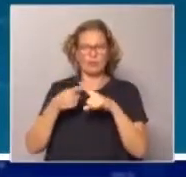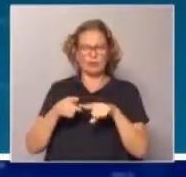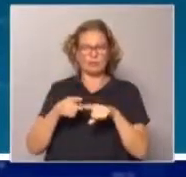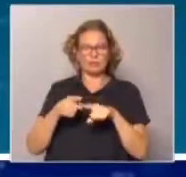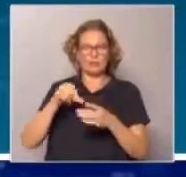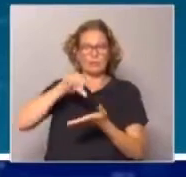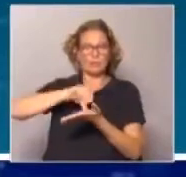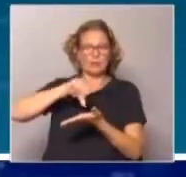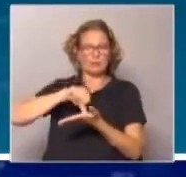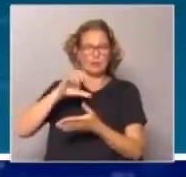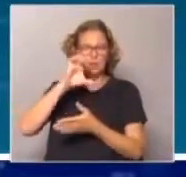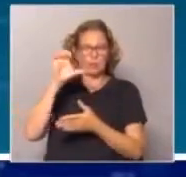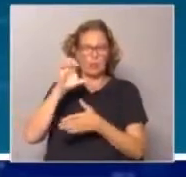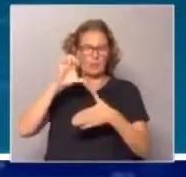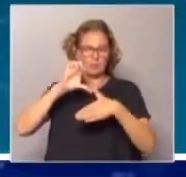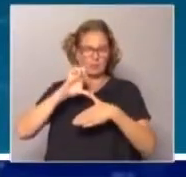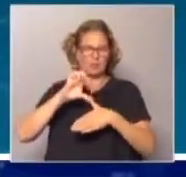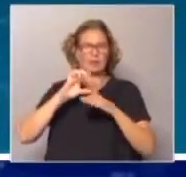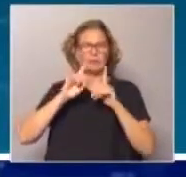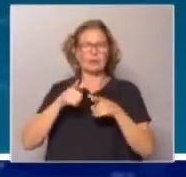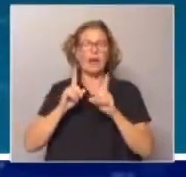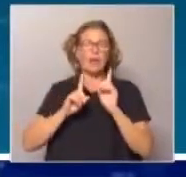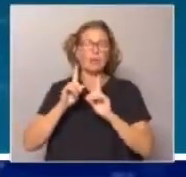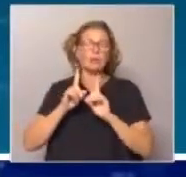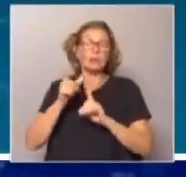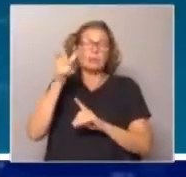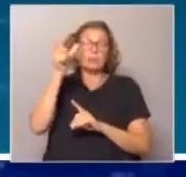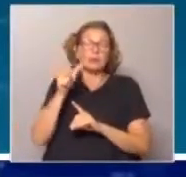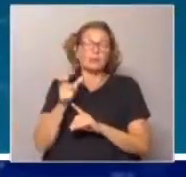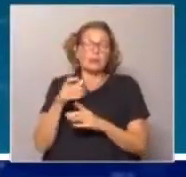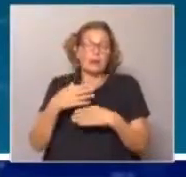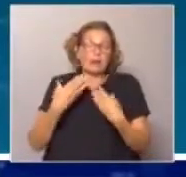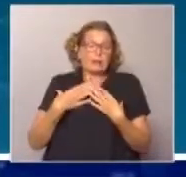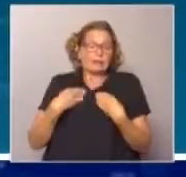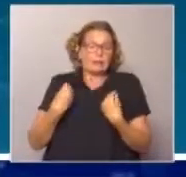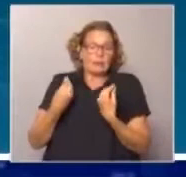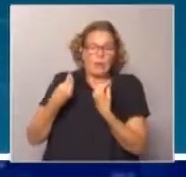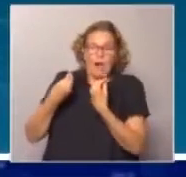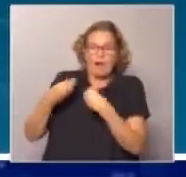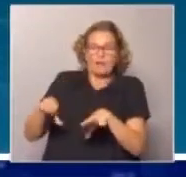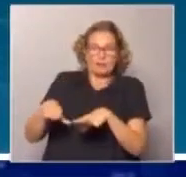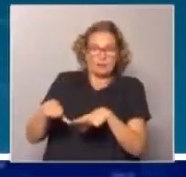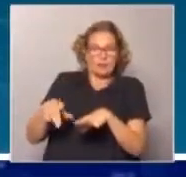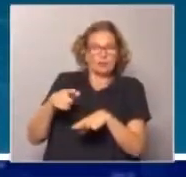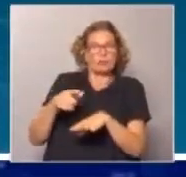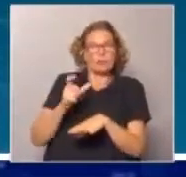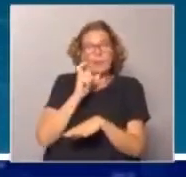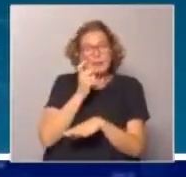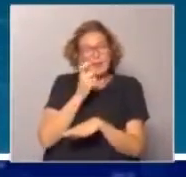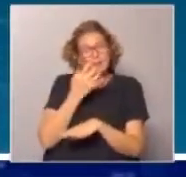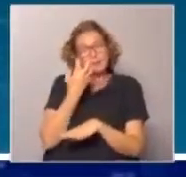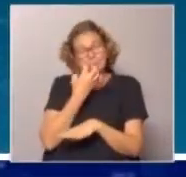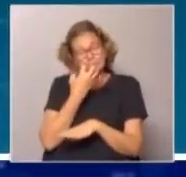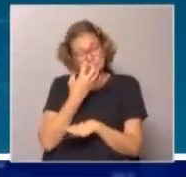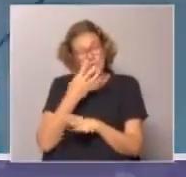varios países de Europa y América del Norte. Y aquellas personas que se sienten abandonadas, y este es un término fuerte, pero ese es el término que